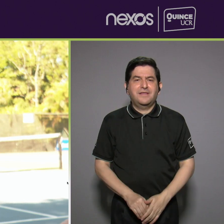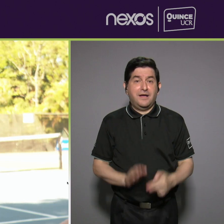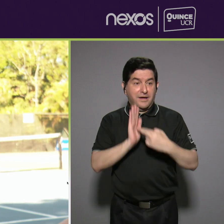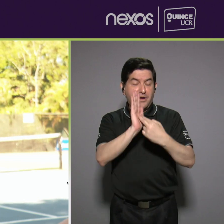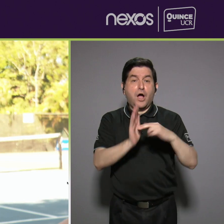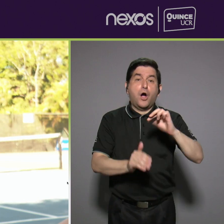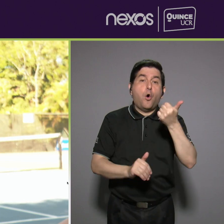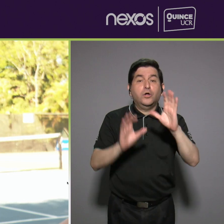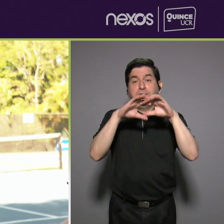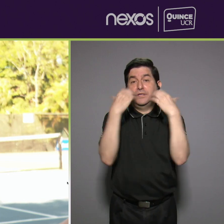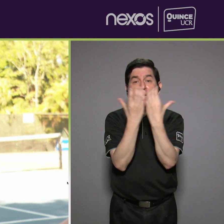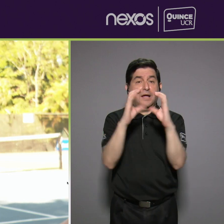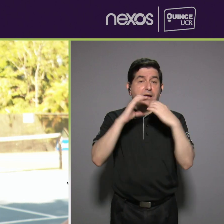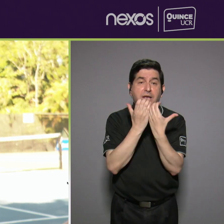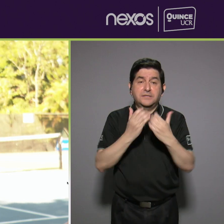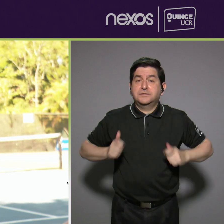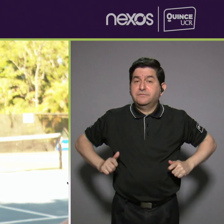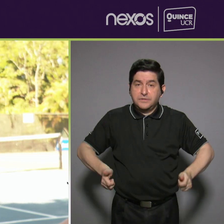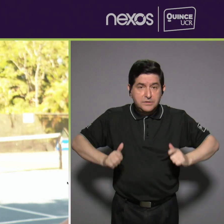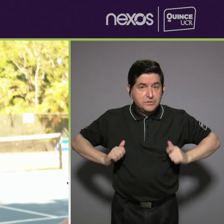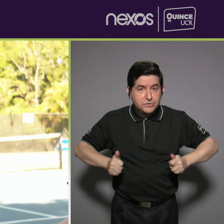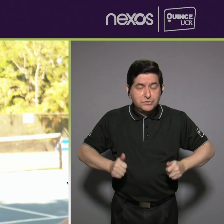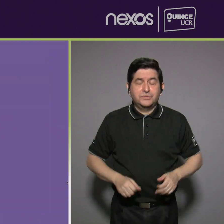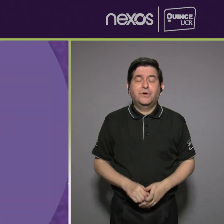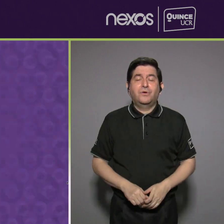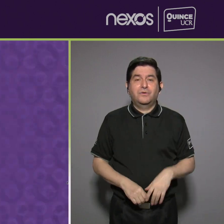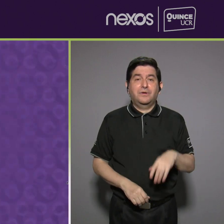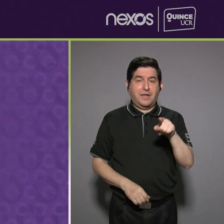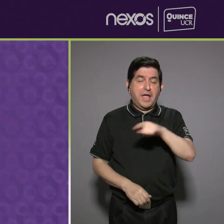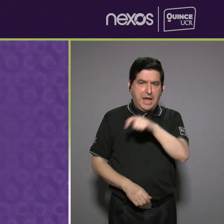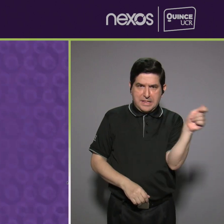que simplemente representamos otra categoría de tenis, pues se siente bastante bien.